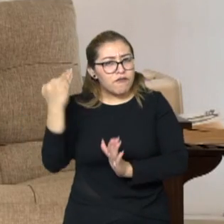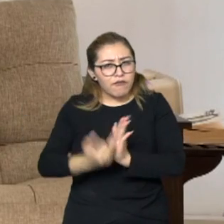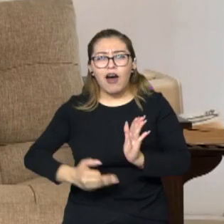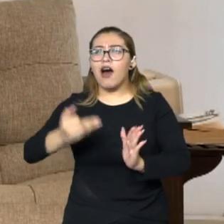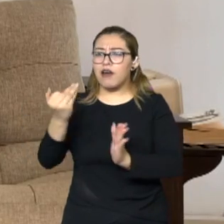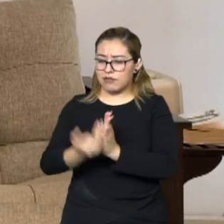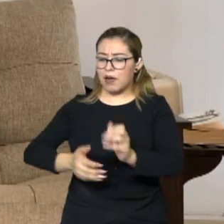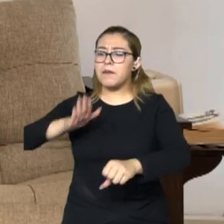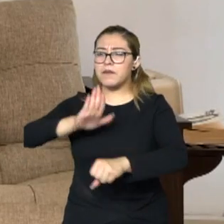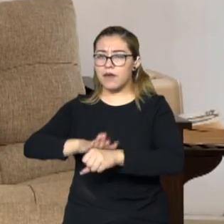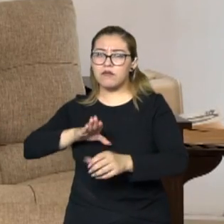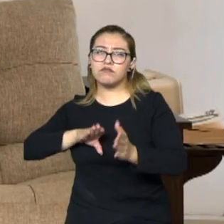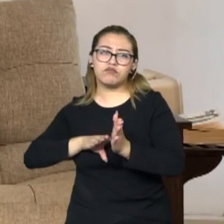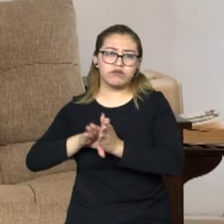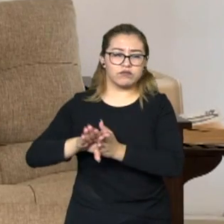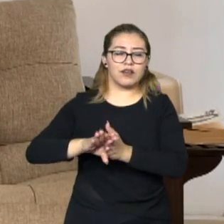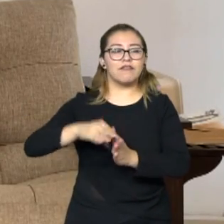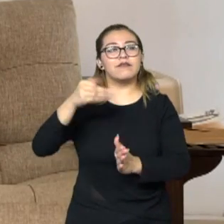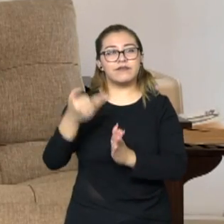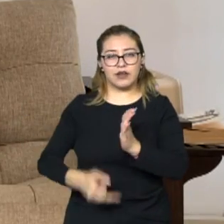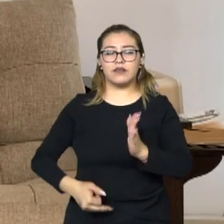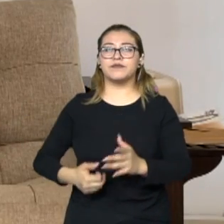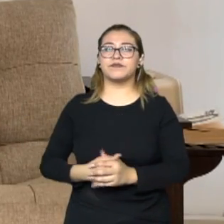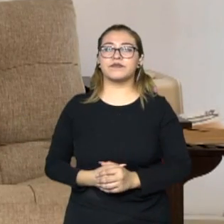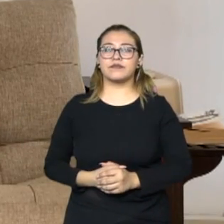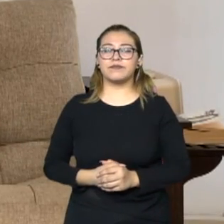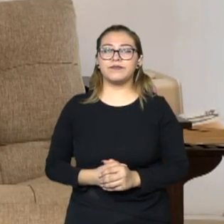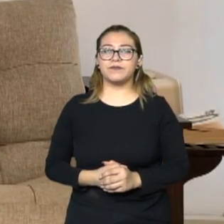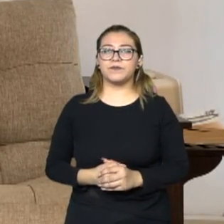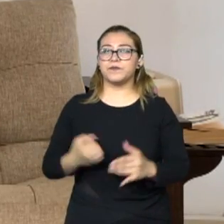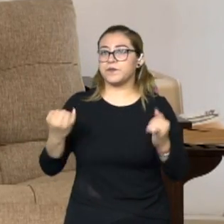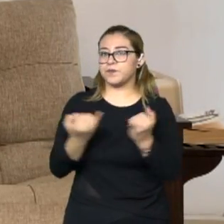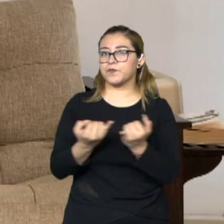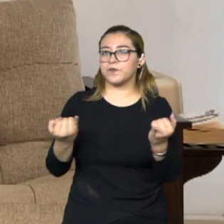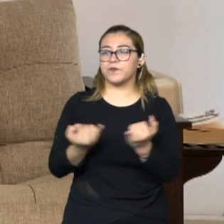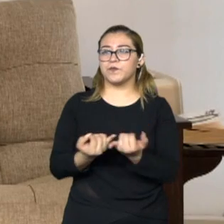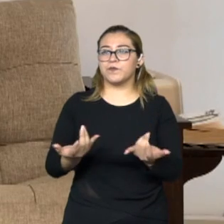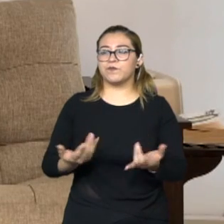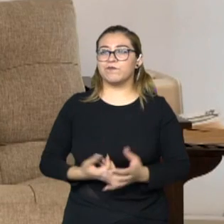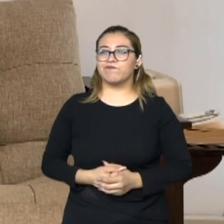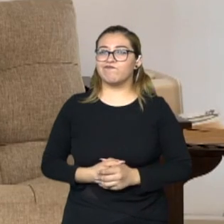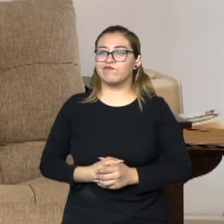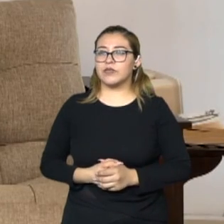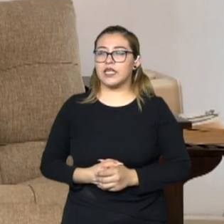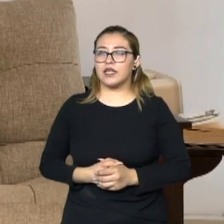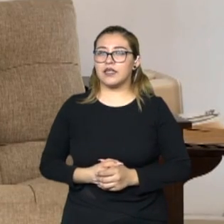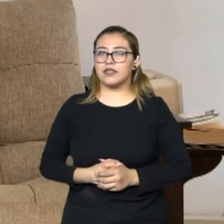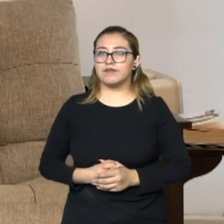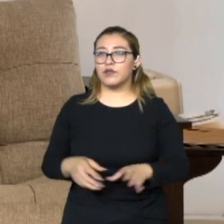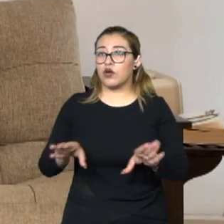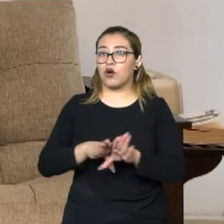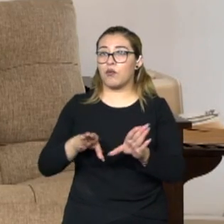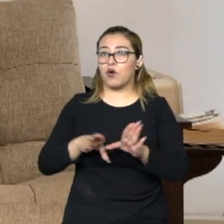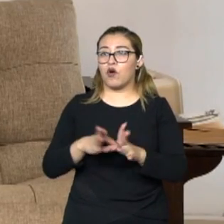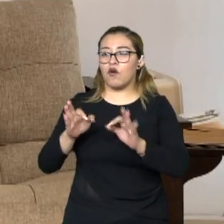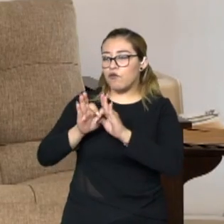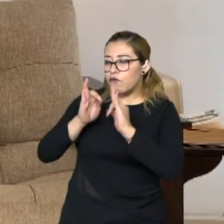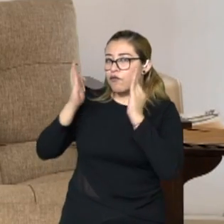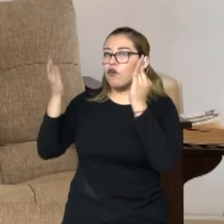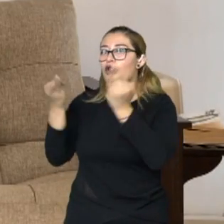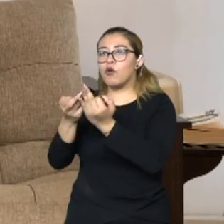Y seguimos viendo la gran ausencia de mecanismos para reparar, por ejemplo,